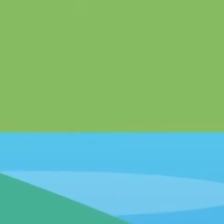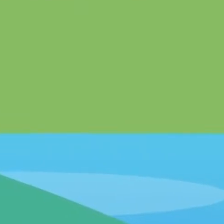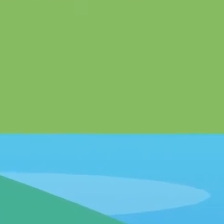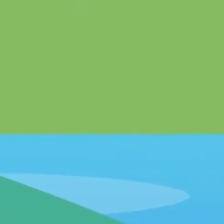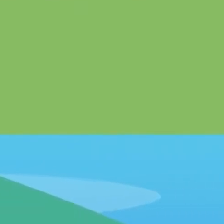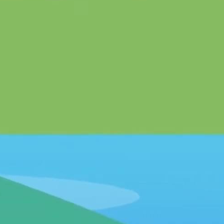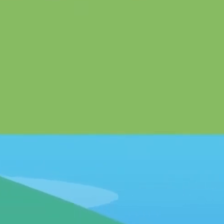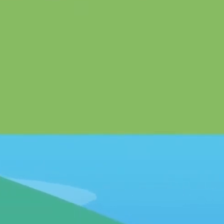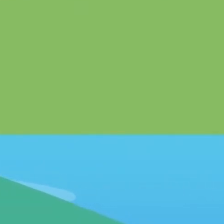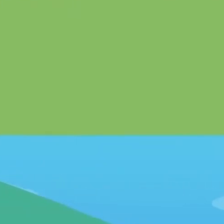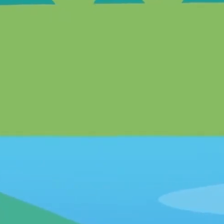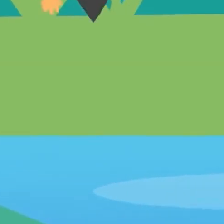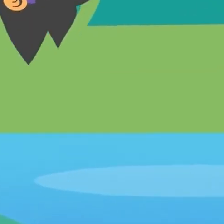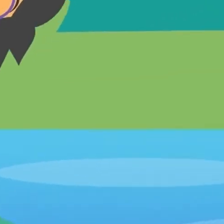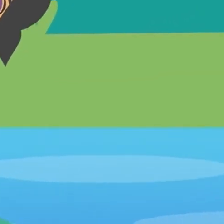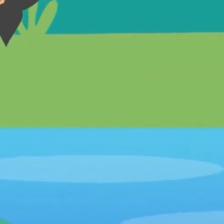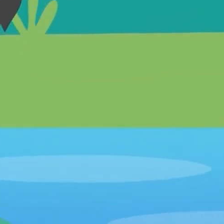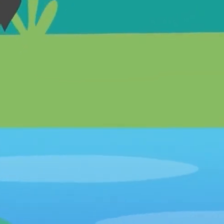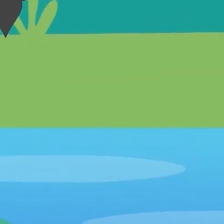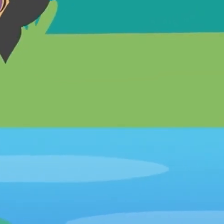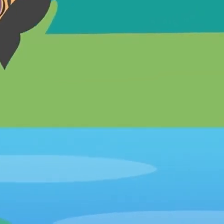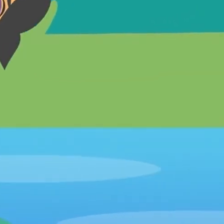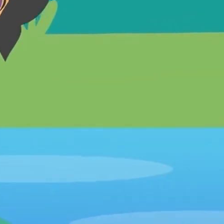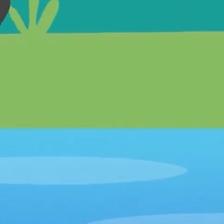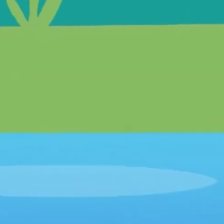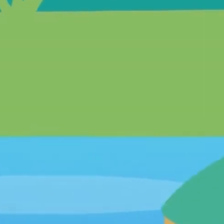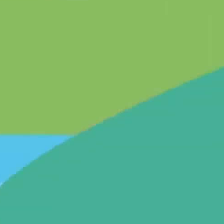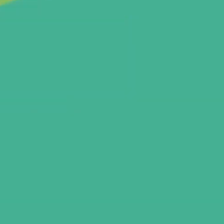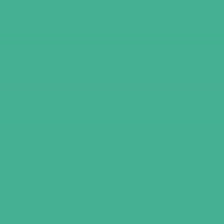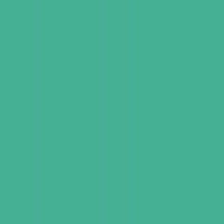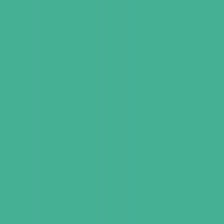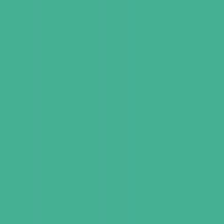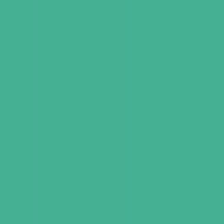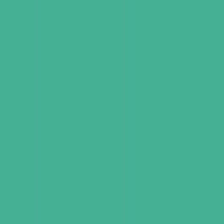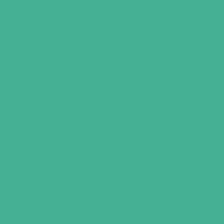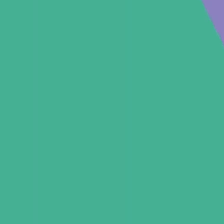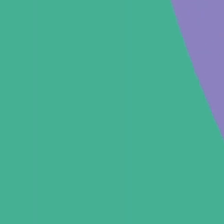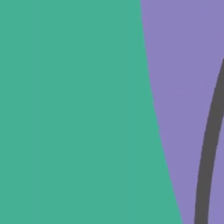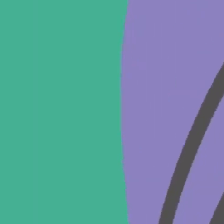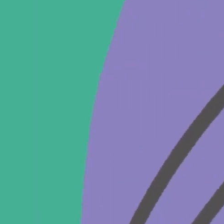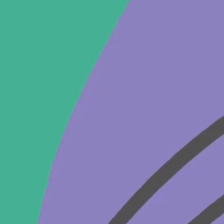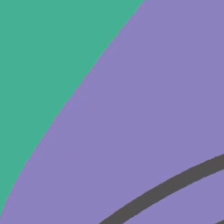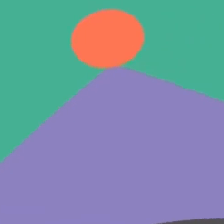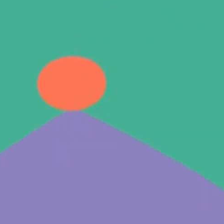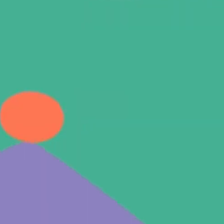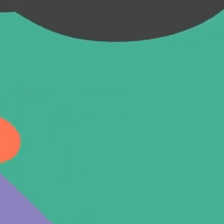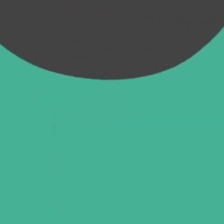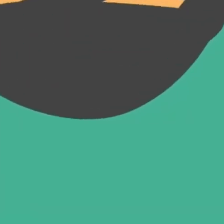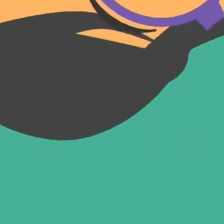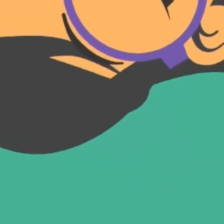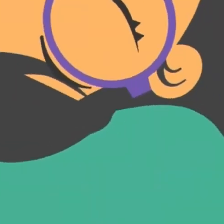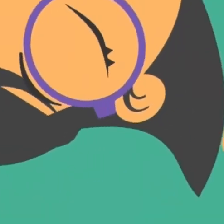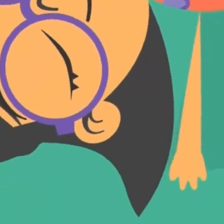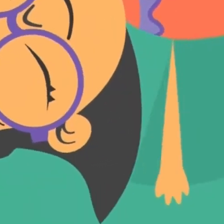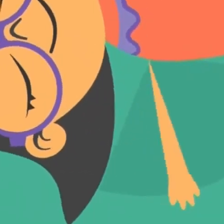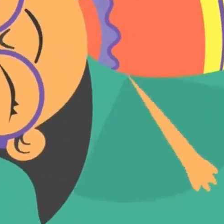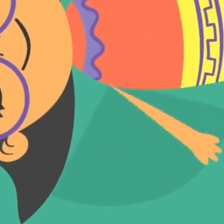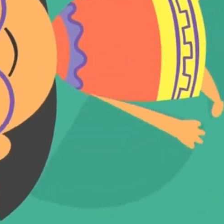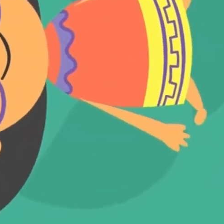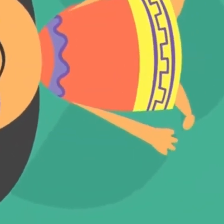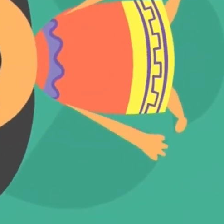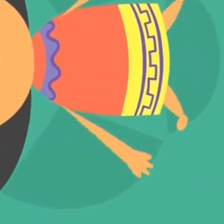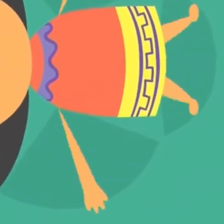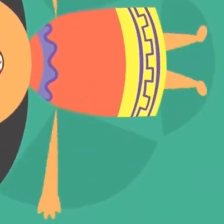descubriendo, explorando, aprendiendo con mucho amor.